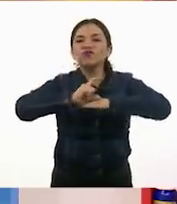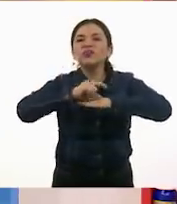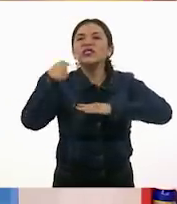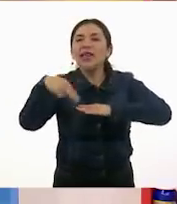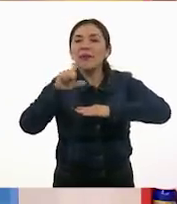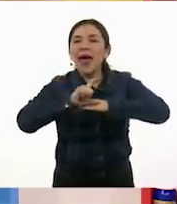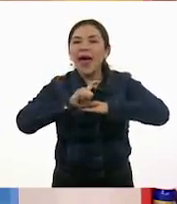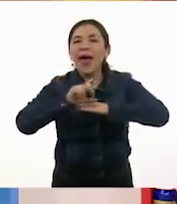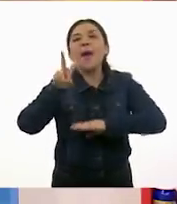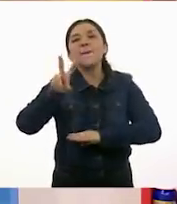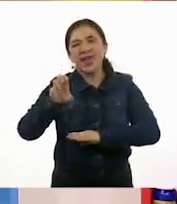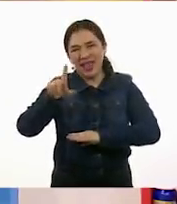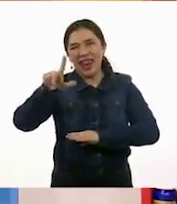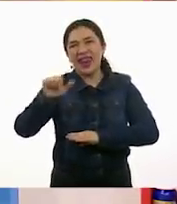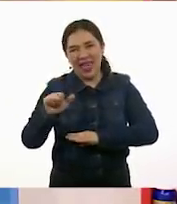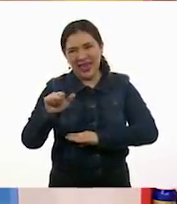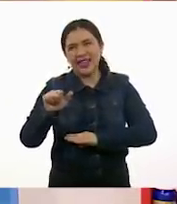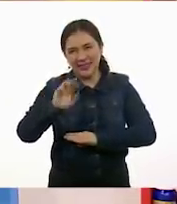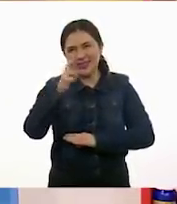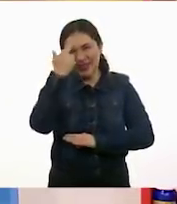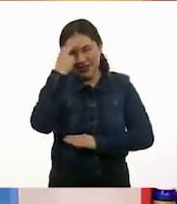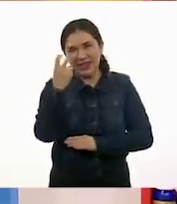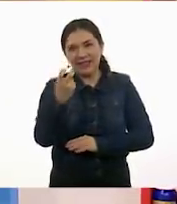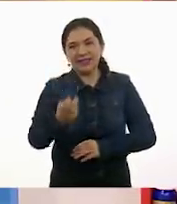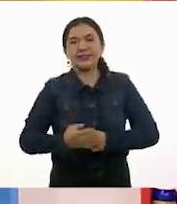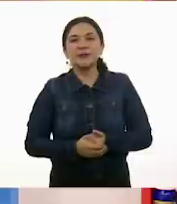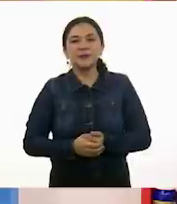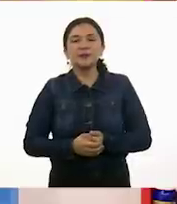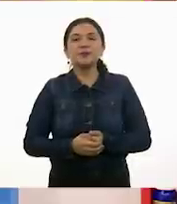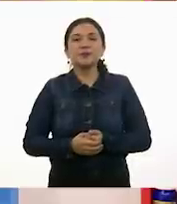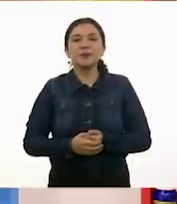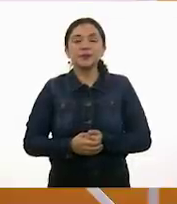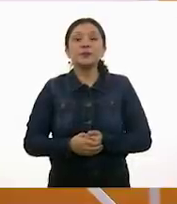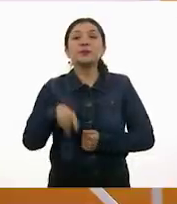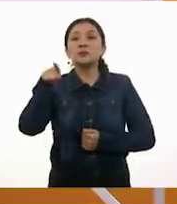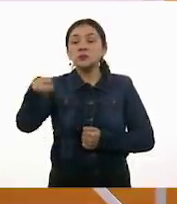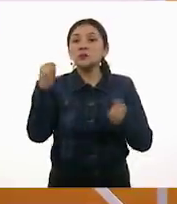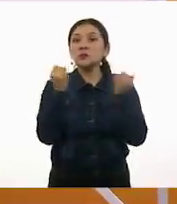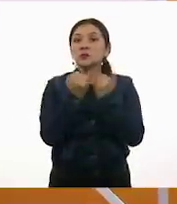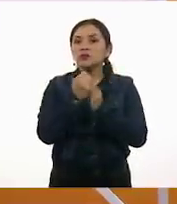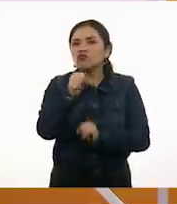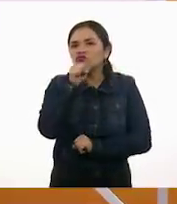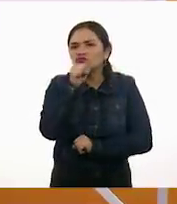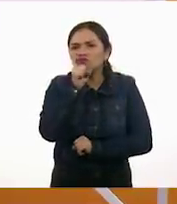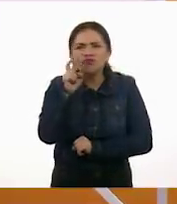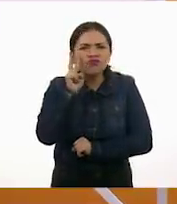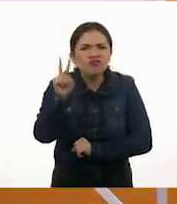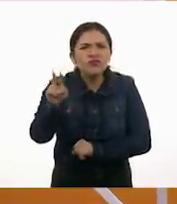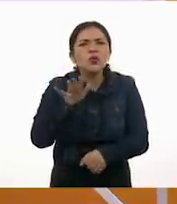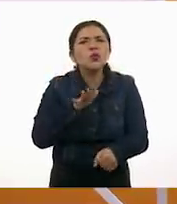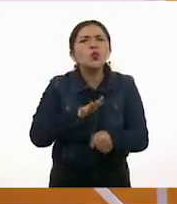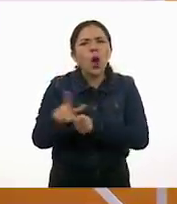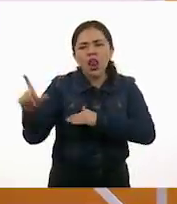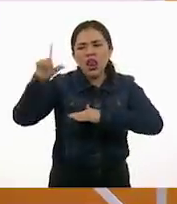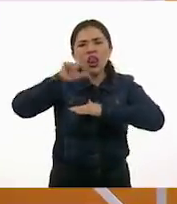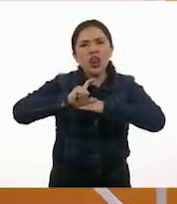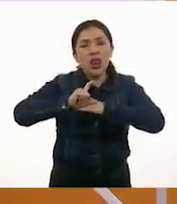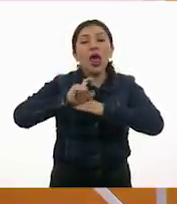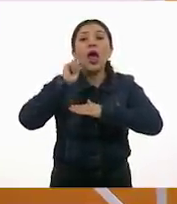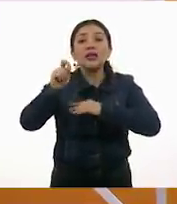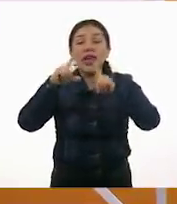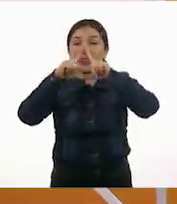La vela. La vela, claro. Y aquí también nos está indicando cuál es la vela. Un